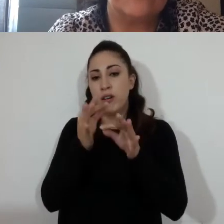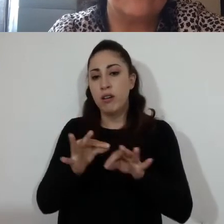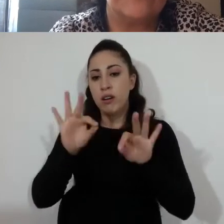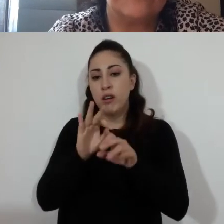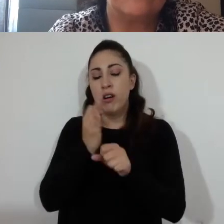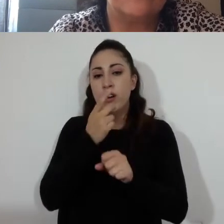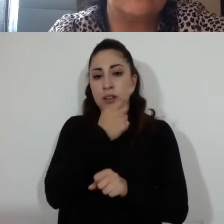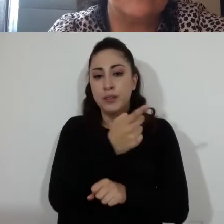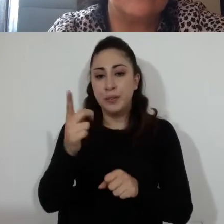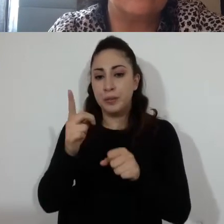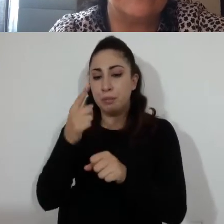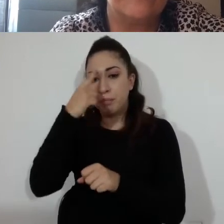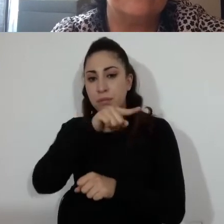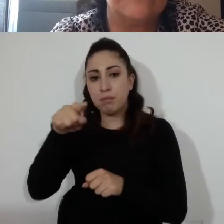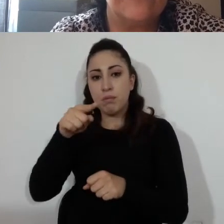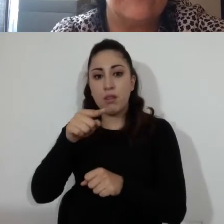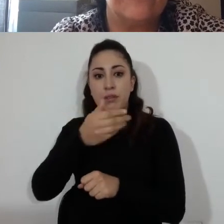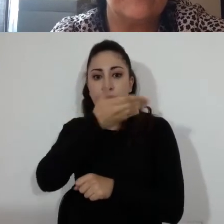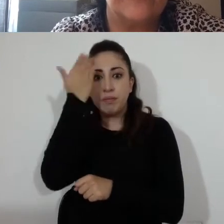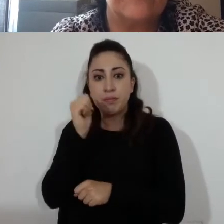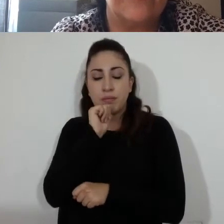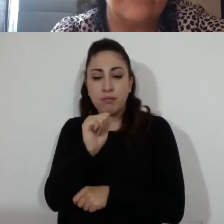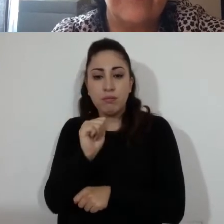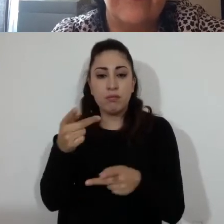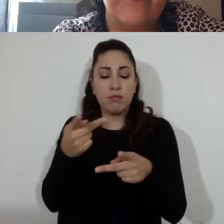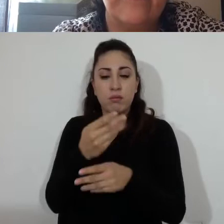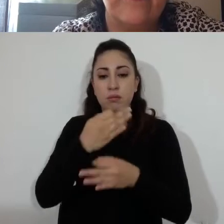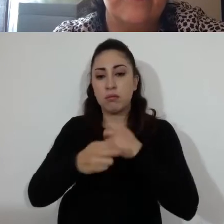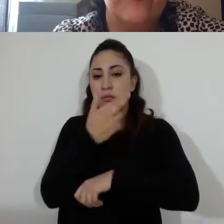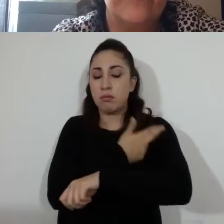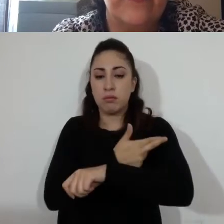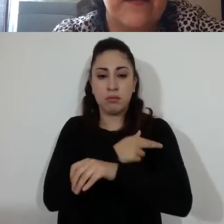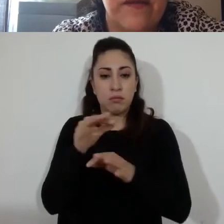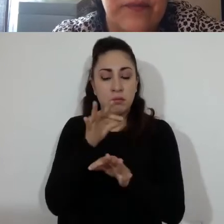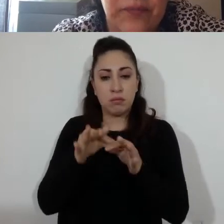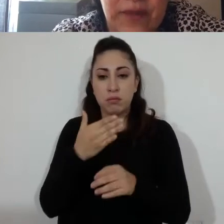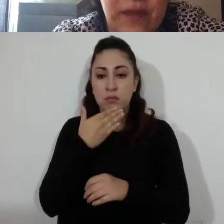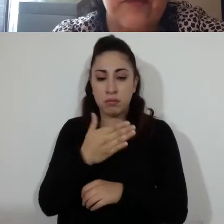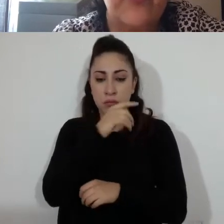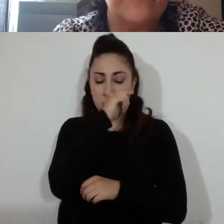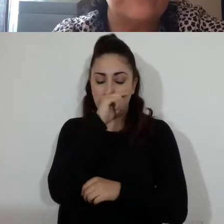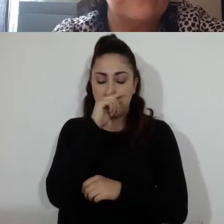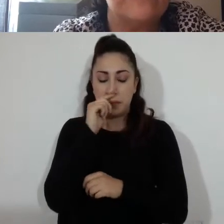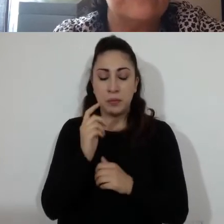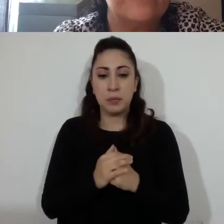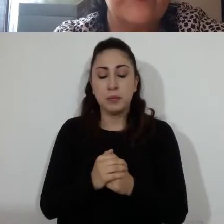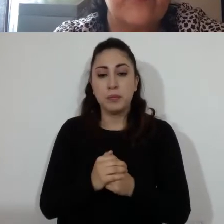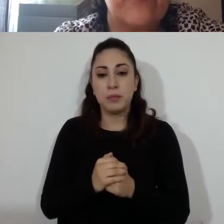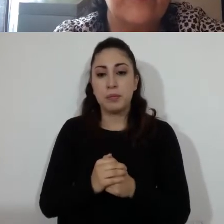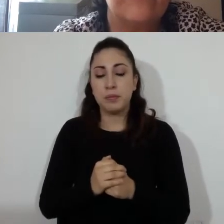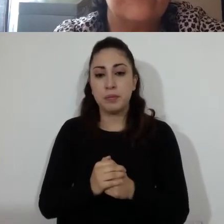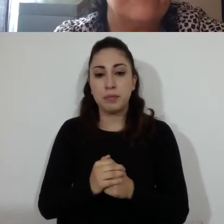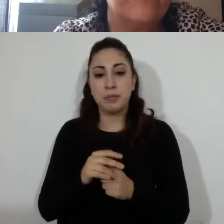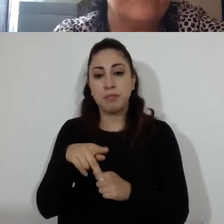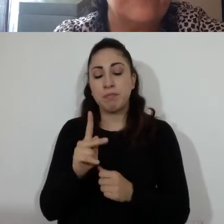conocimiento de que este procedimiento se hizo con respecto a este importante proceso. Sin embargo,